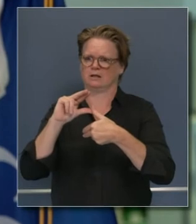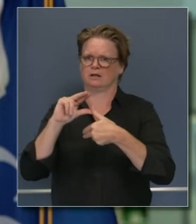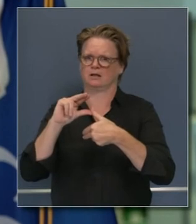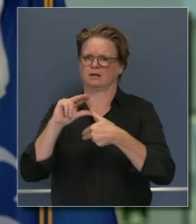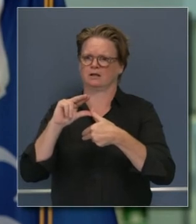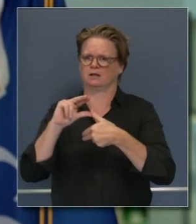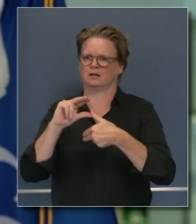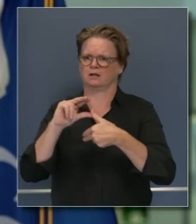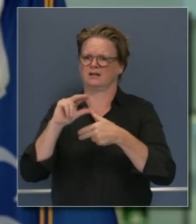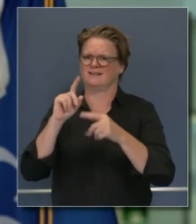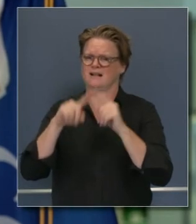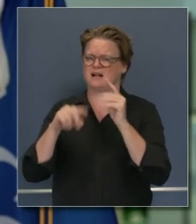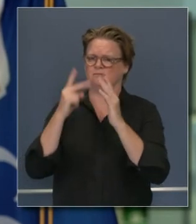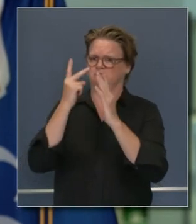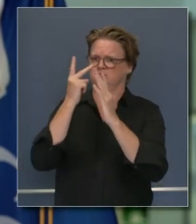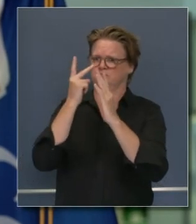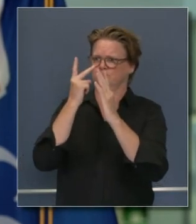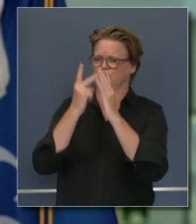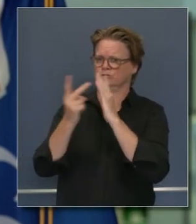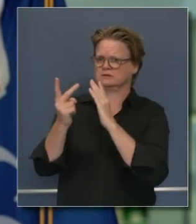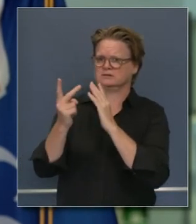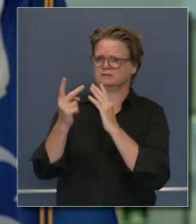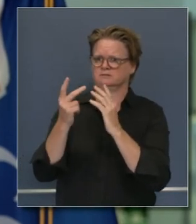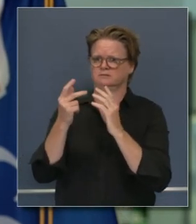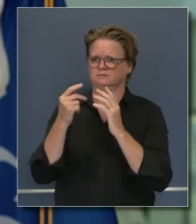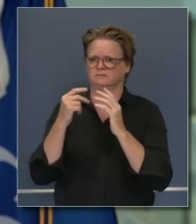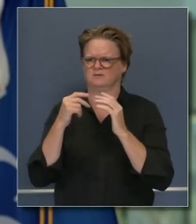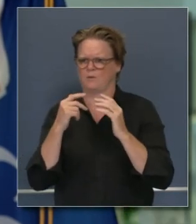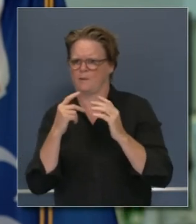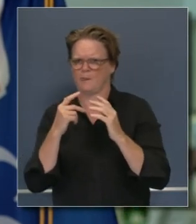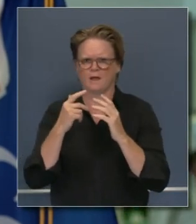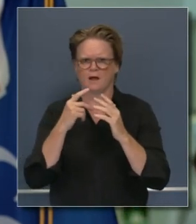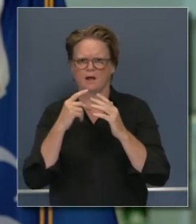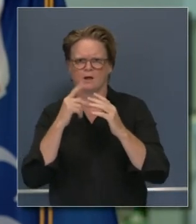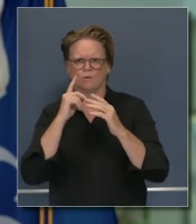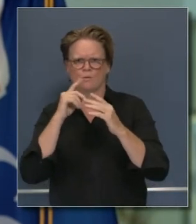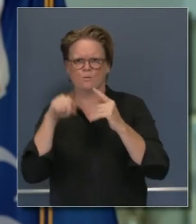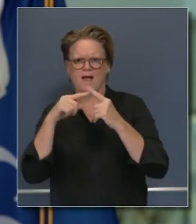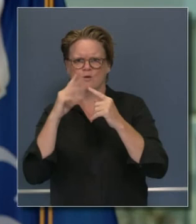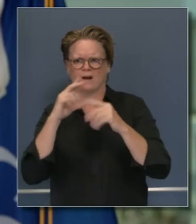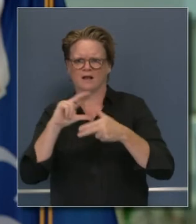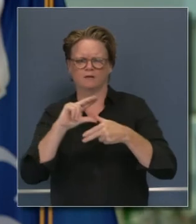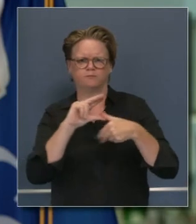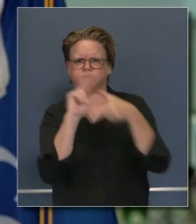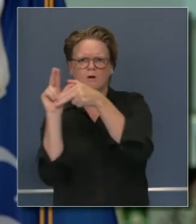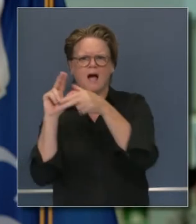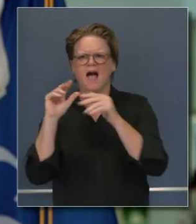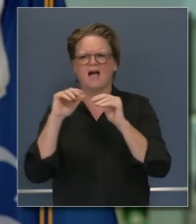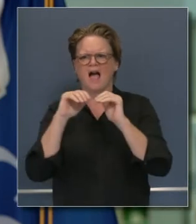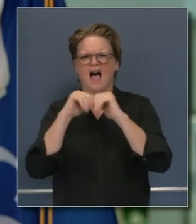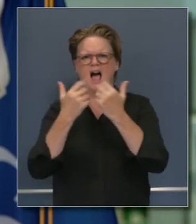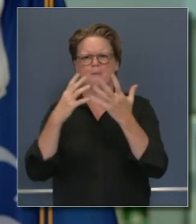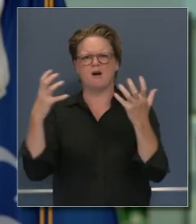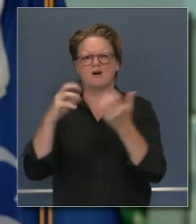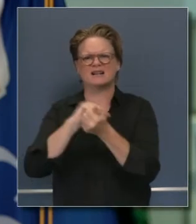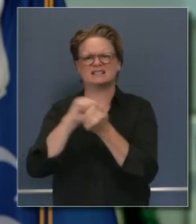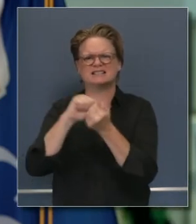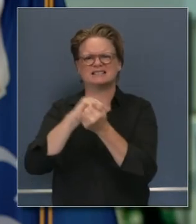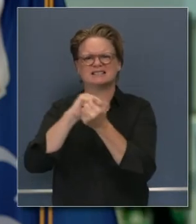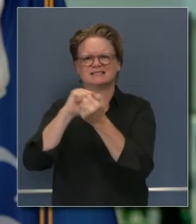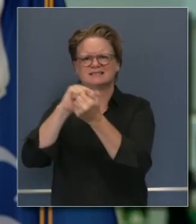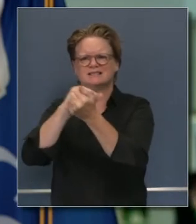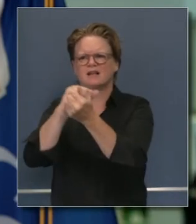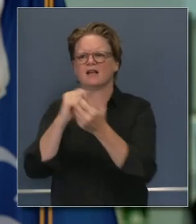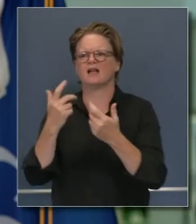de predecir existe la posibilidad de predecir qué tipo de impacto y cuándo ocurrirá una vez que evalúan